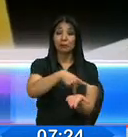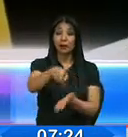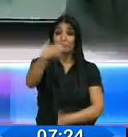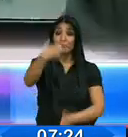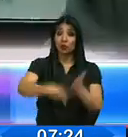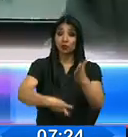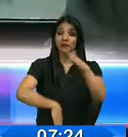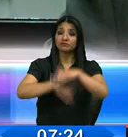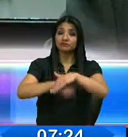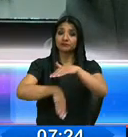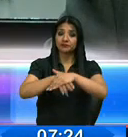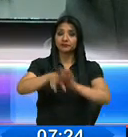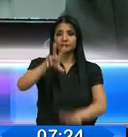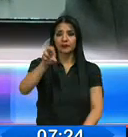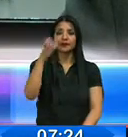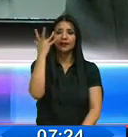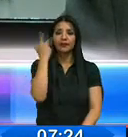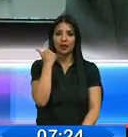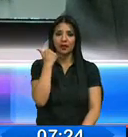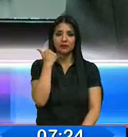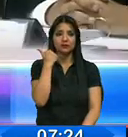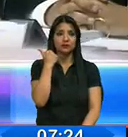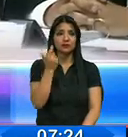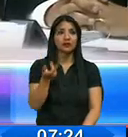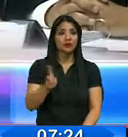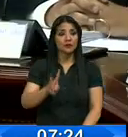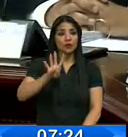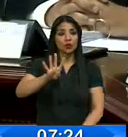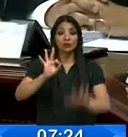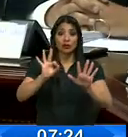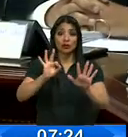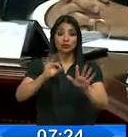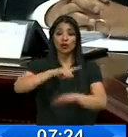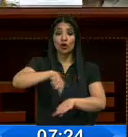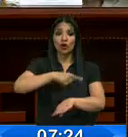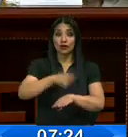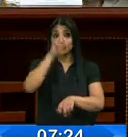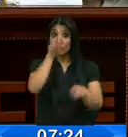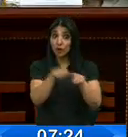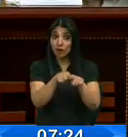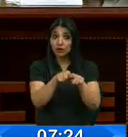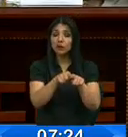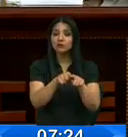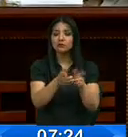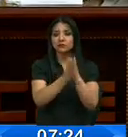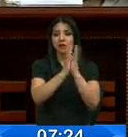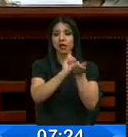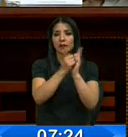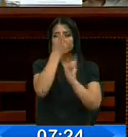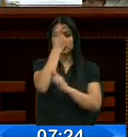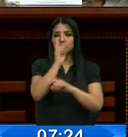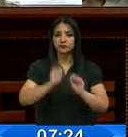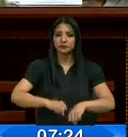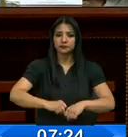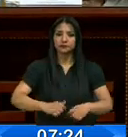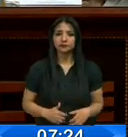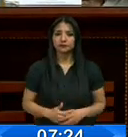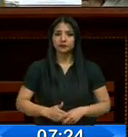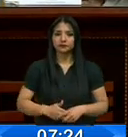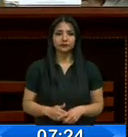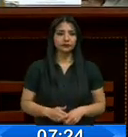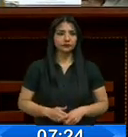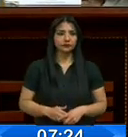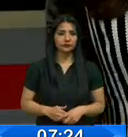multa en un plazo de 30 días y tendrán 48 horas para apelaciones, informó Valeria Navarro.